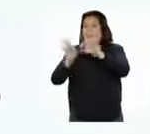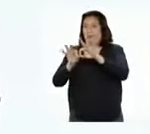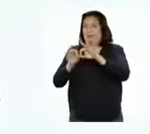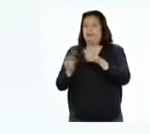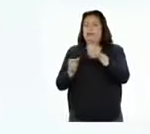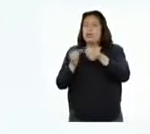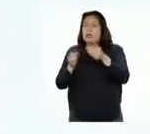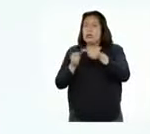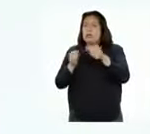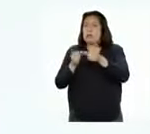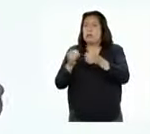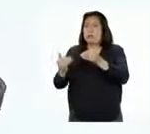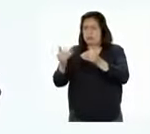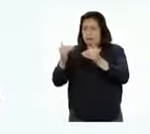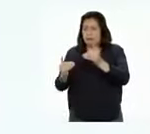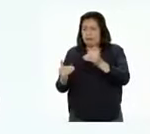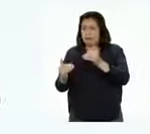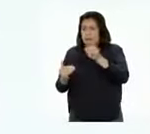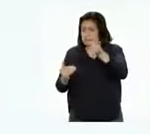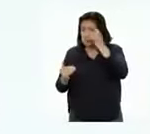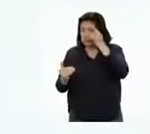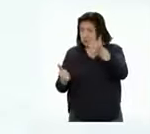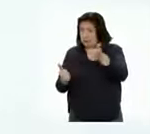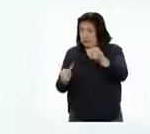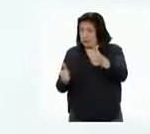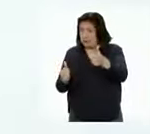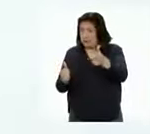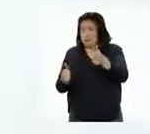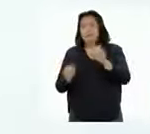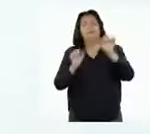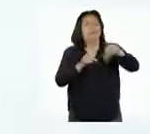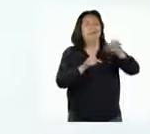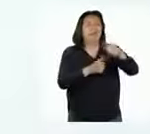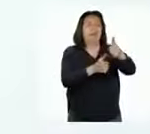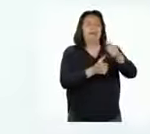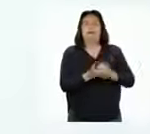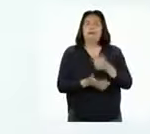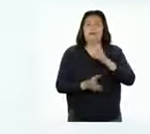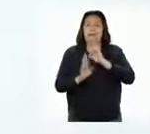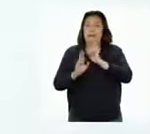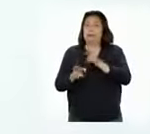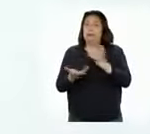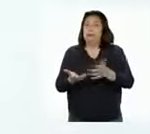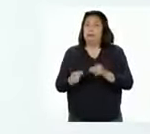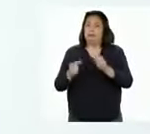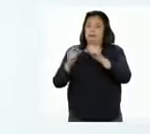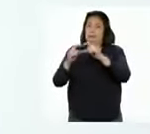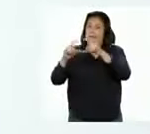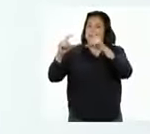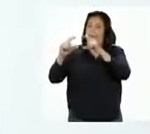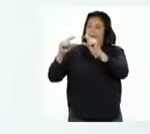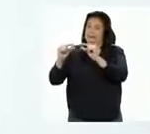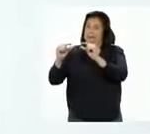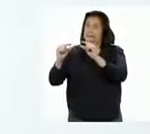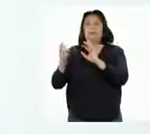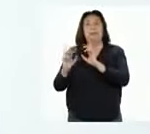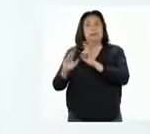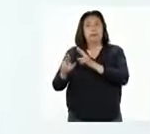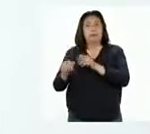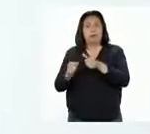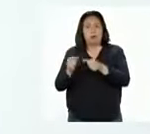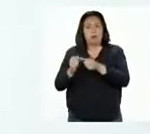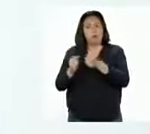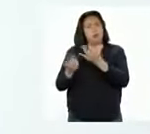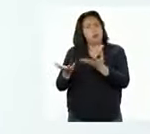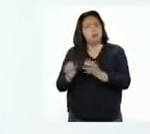y el número debajo. ¿Te parece? ¡Claro! Y la respuesta podría ser escrita en letras más pequeñas. Los